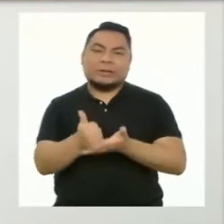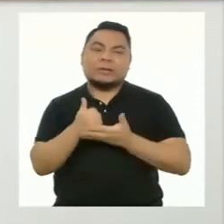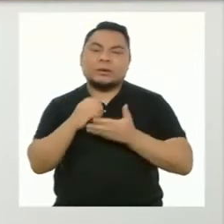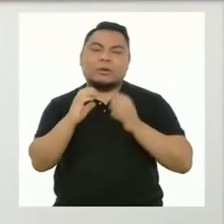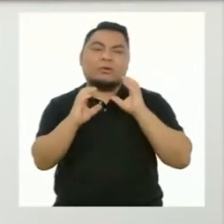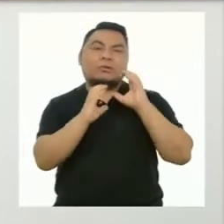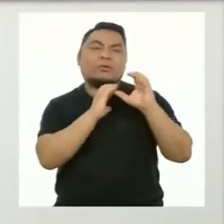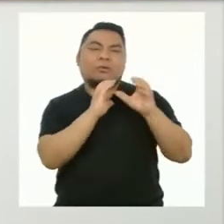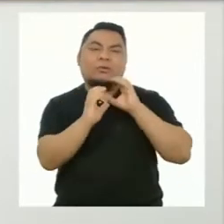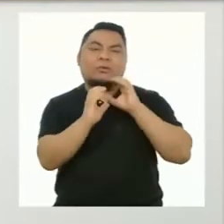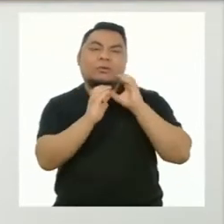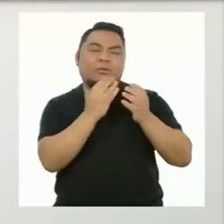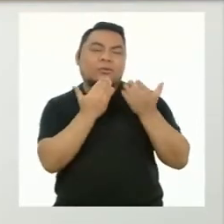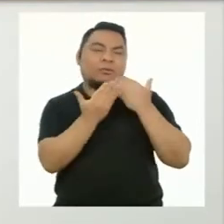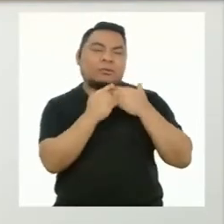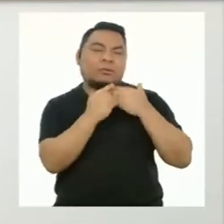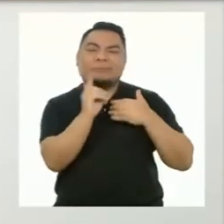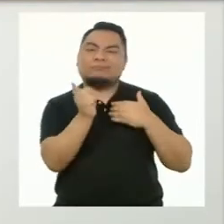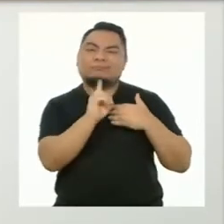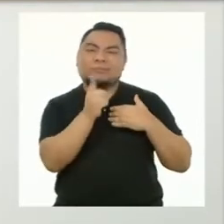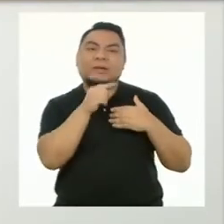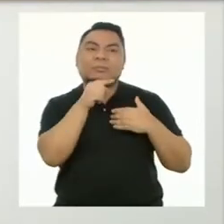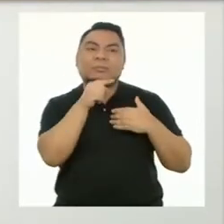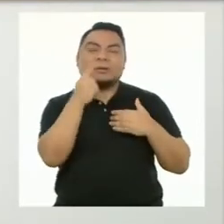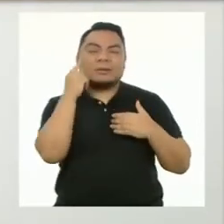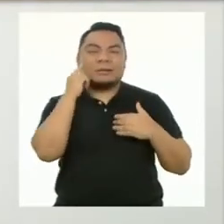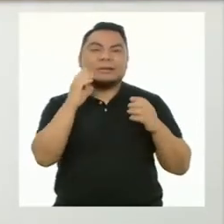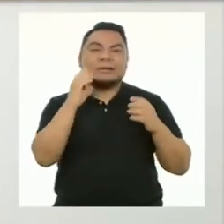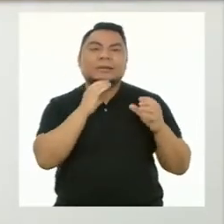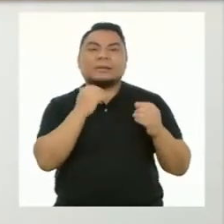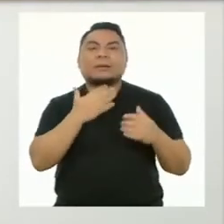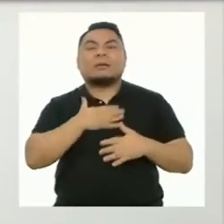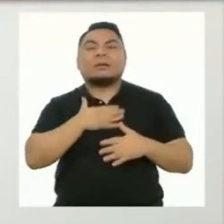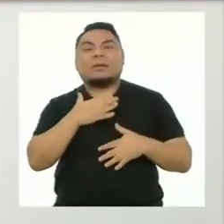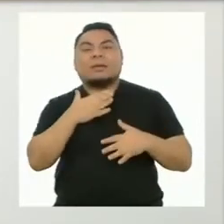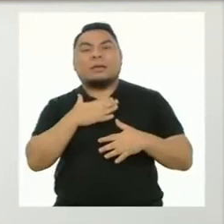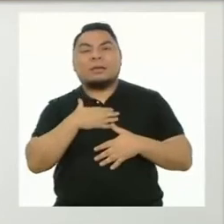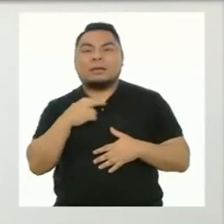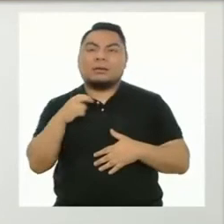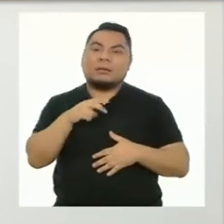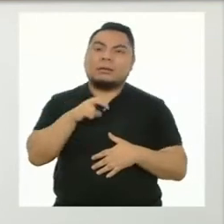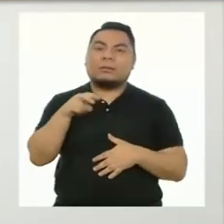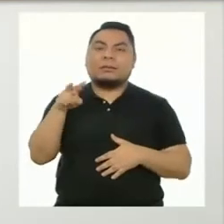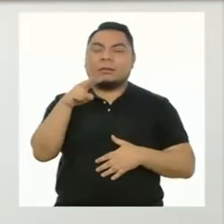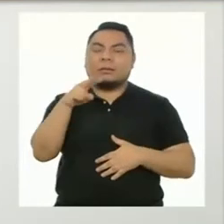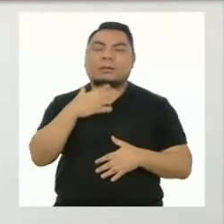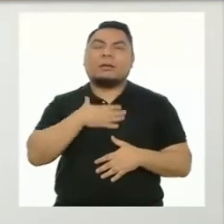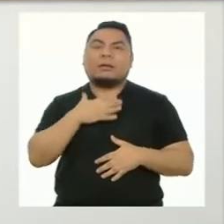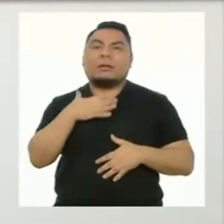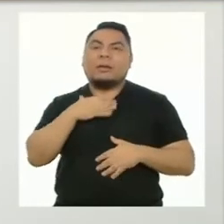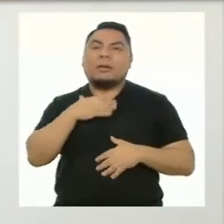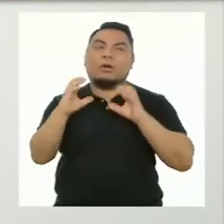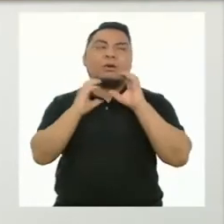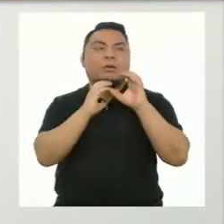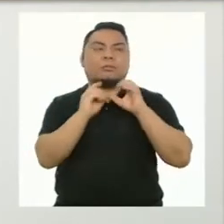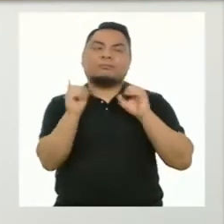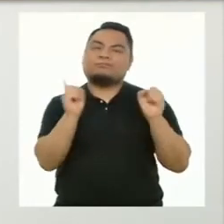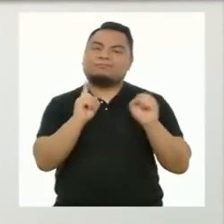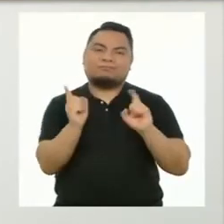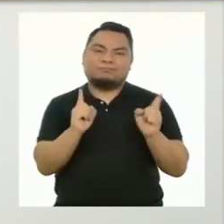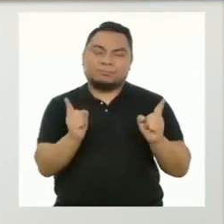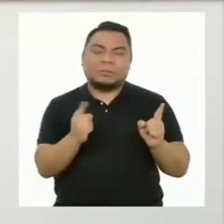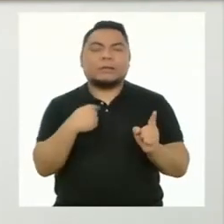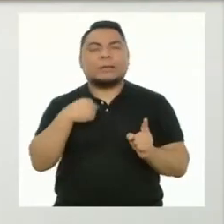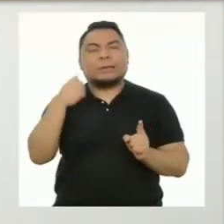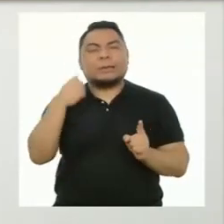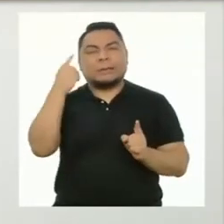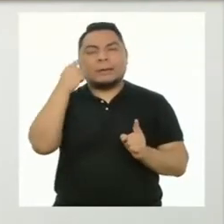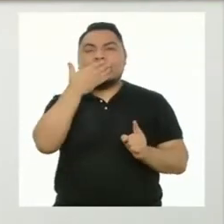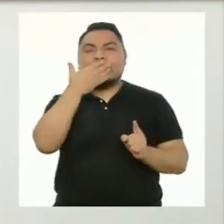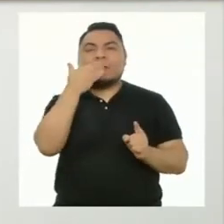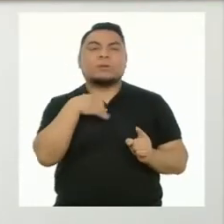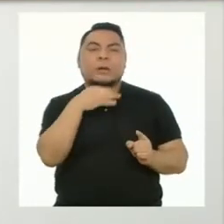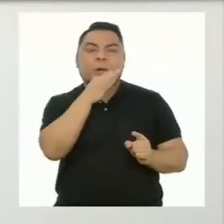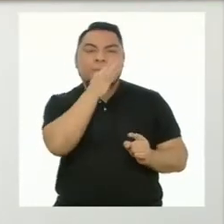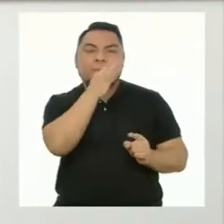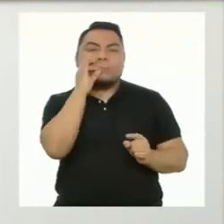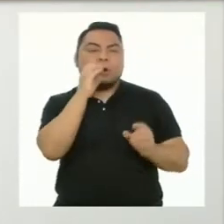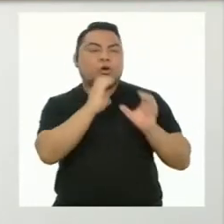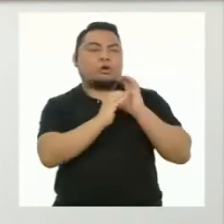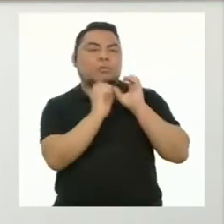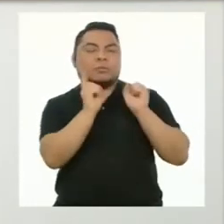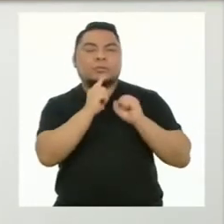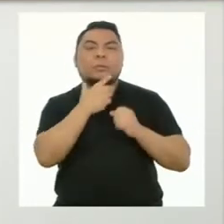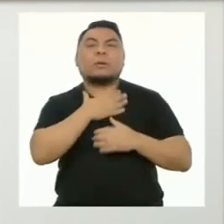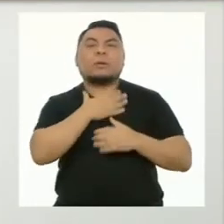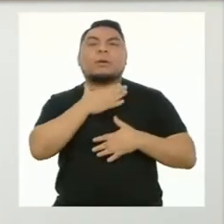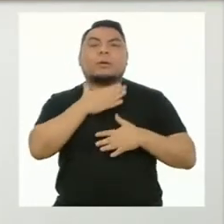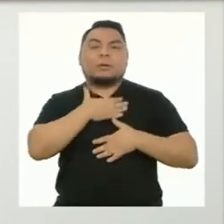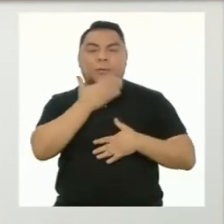conversar porque eso no me permite respirar bien mientras escalo, entonces tendría sentido que deje de hacerlo para